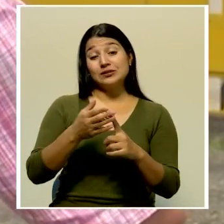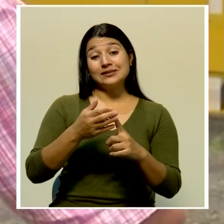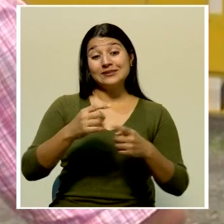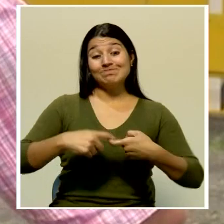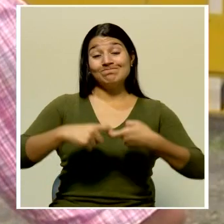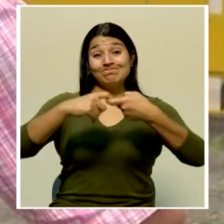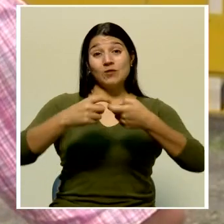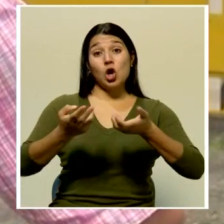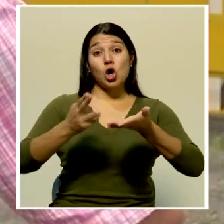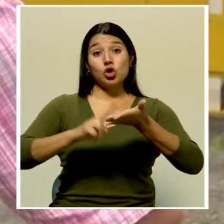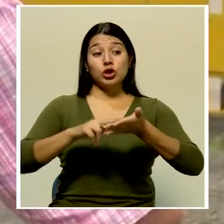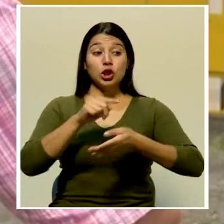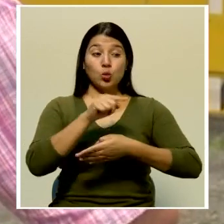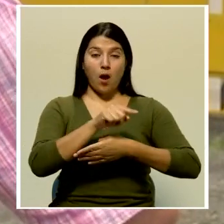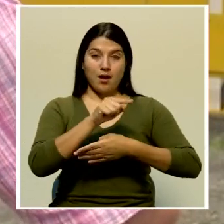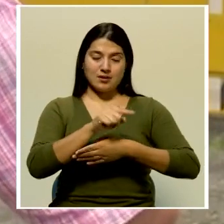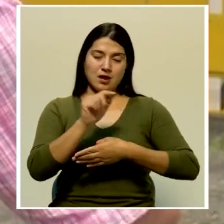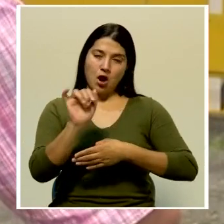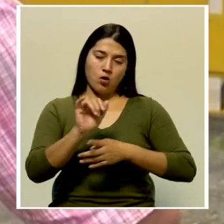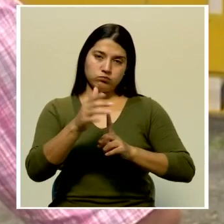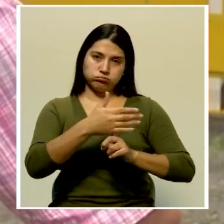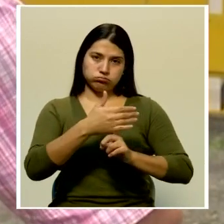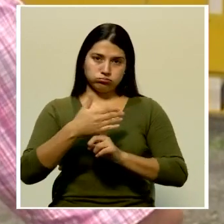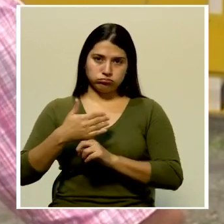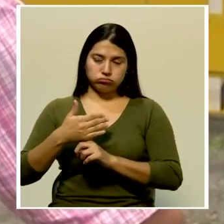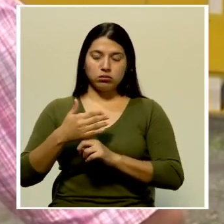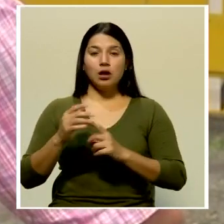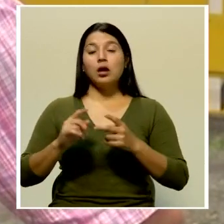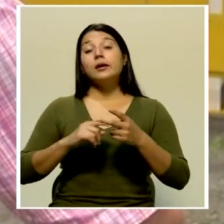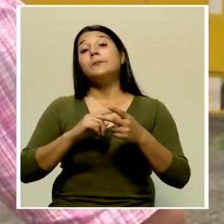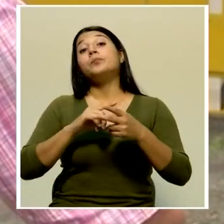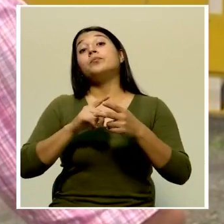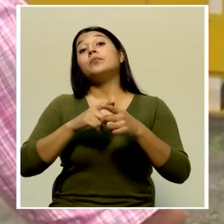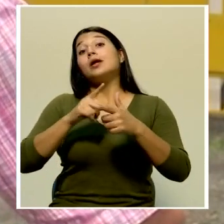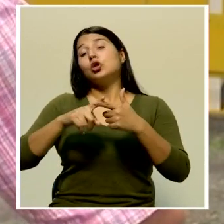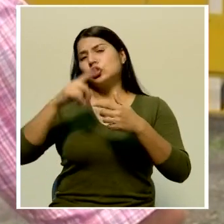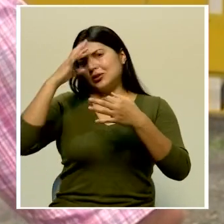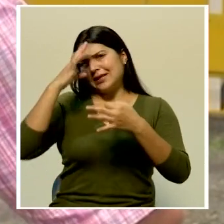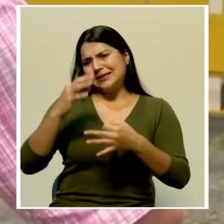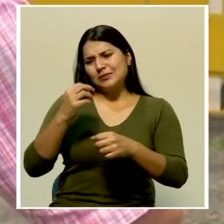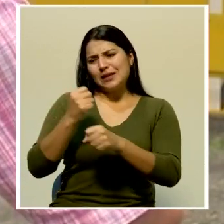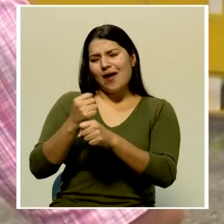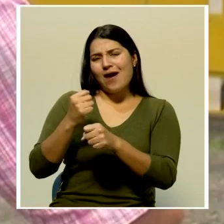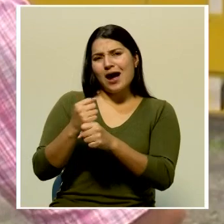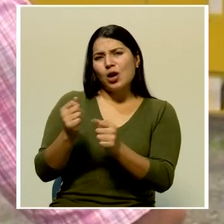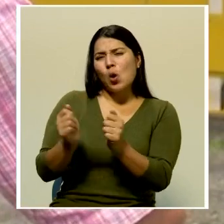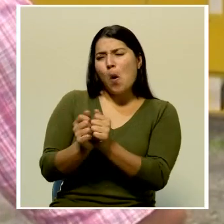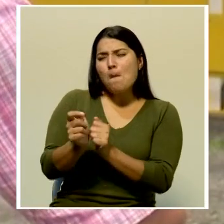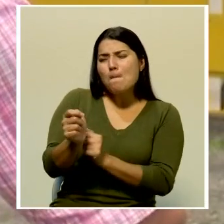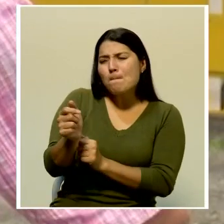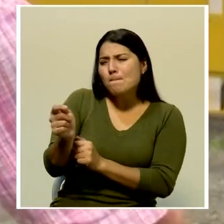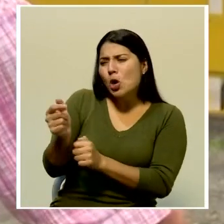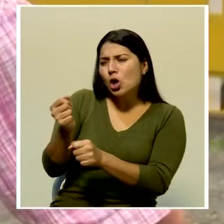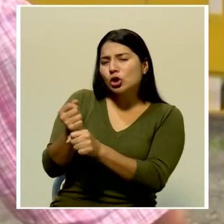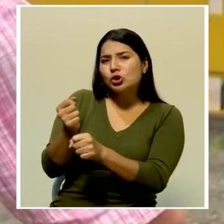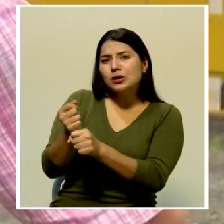de cuarentena y entonces decidimos trabajar al mínimo para